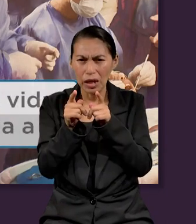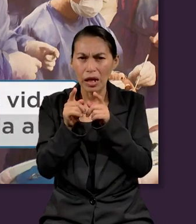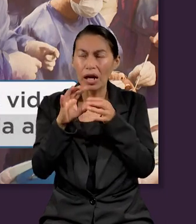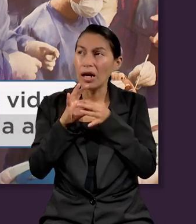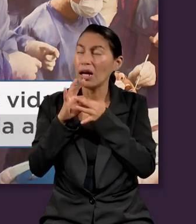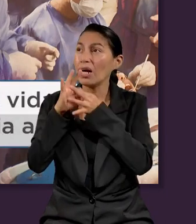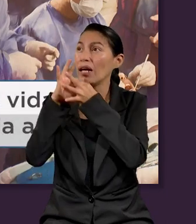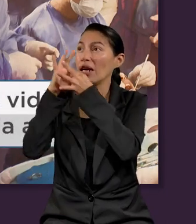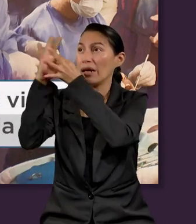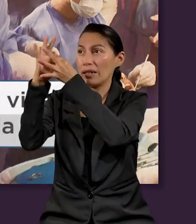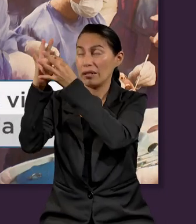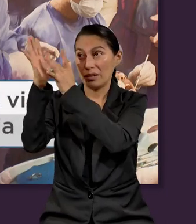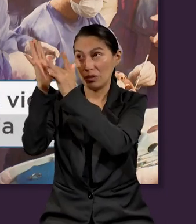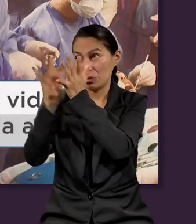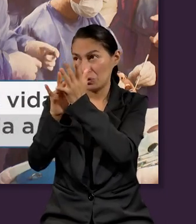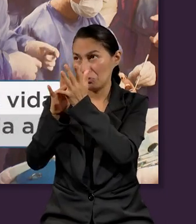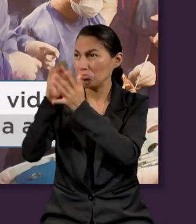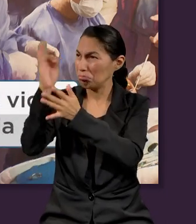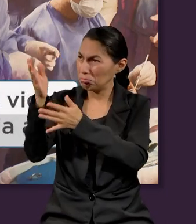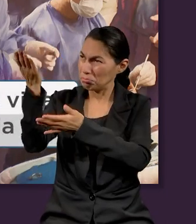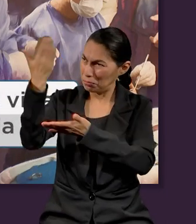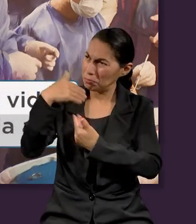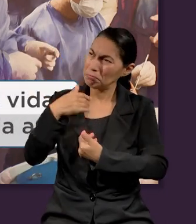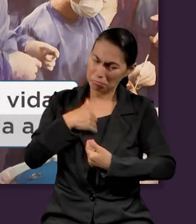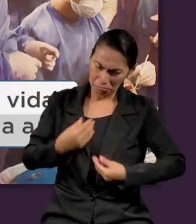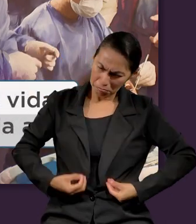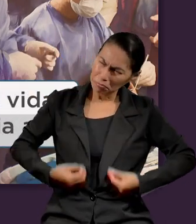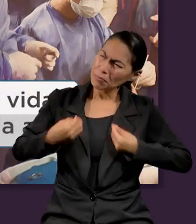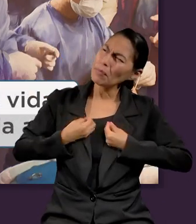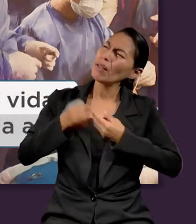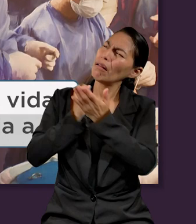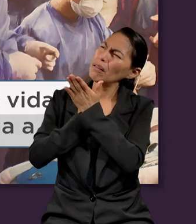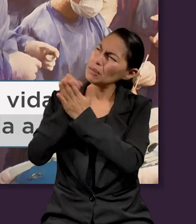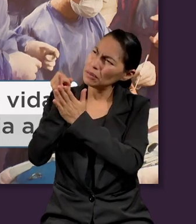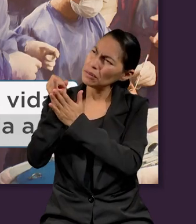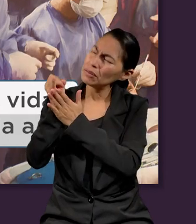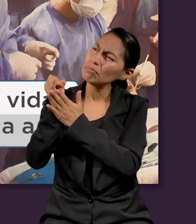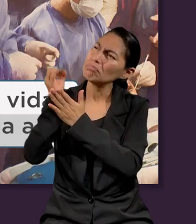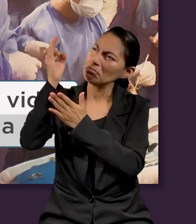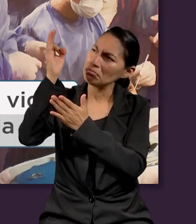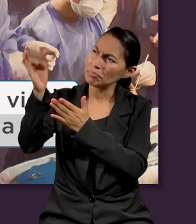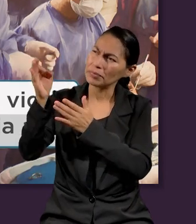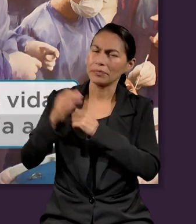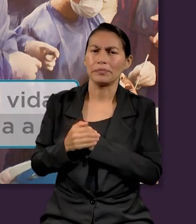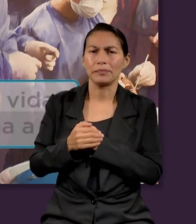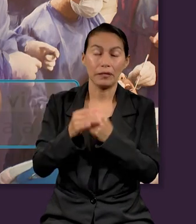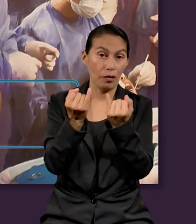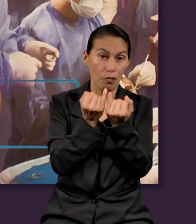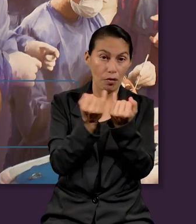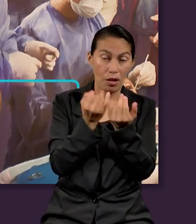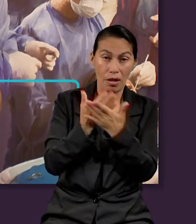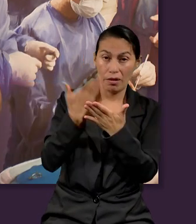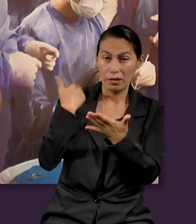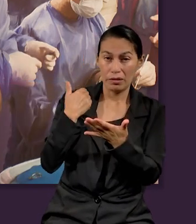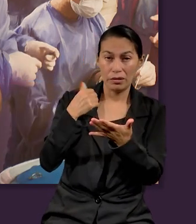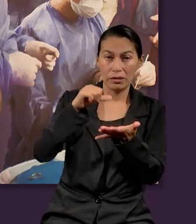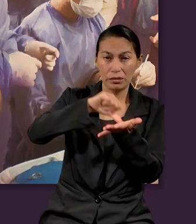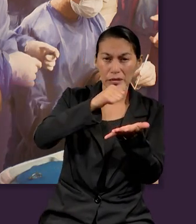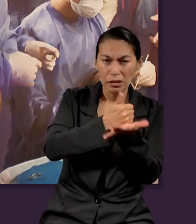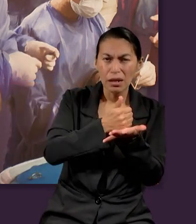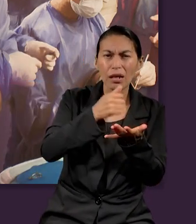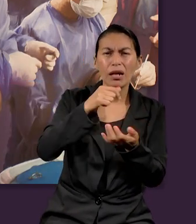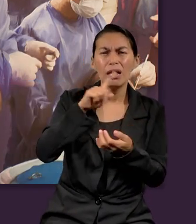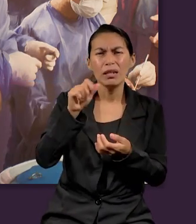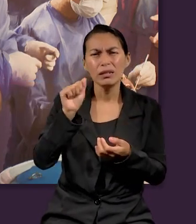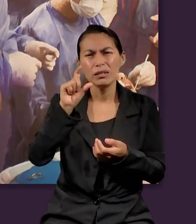Jesús. Esa es nuestra forma de ser vencedores. Aceptarlo en nuestras vidas, en nuestras decisiones. Así como en la